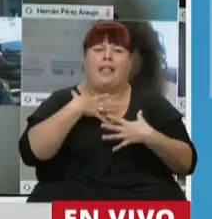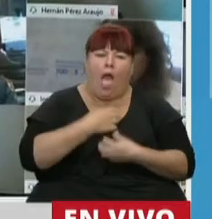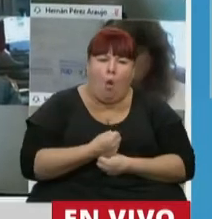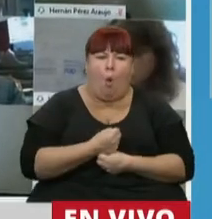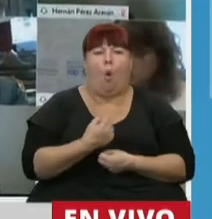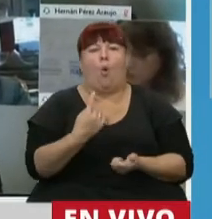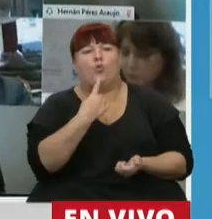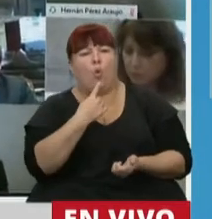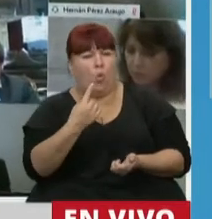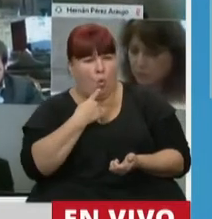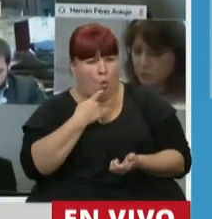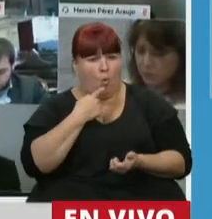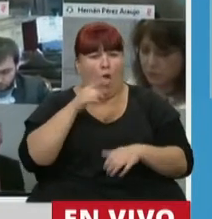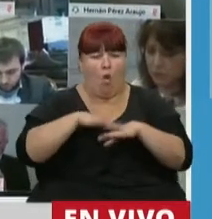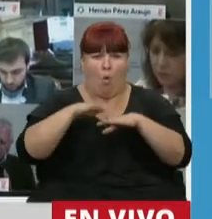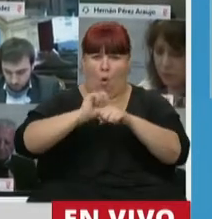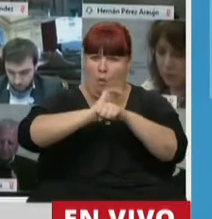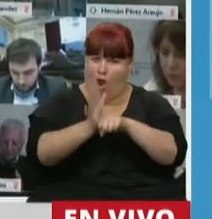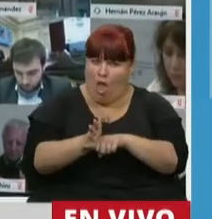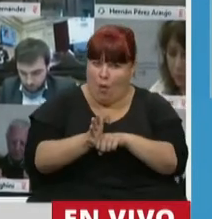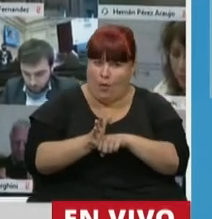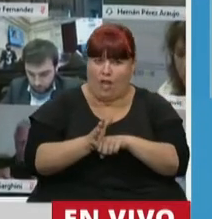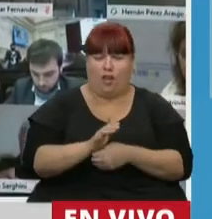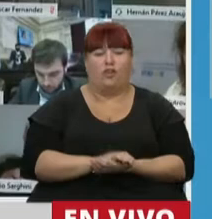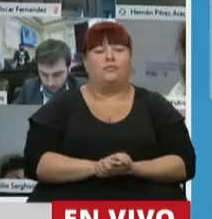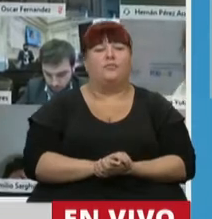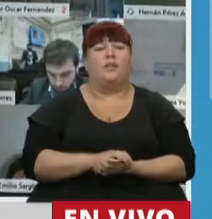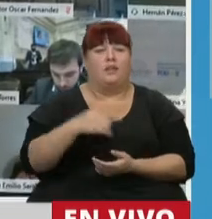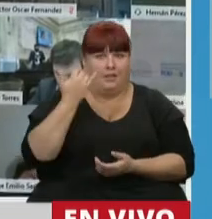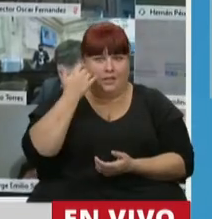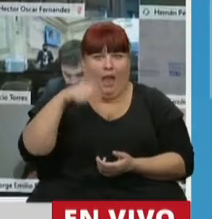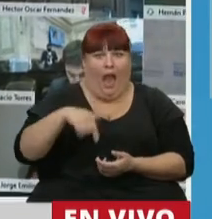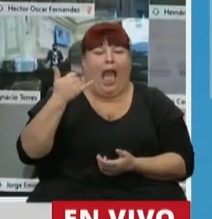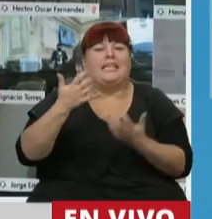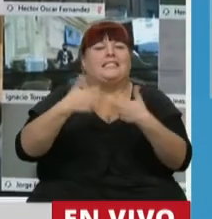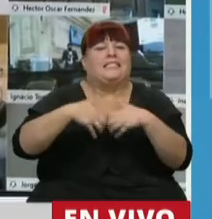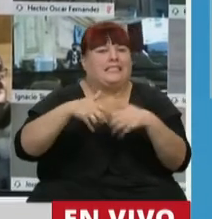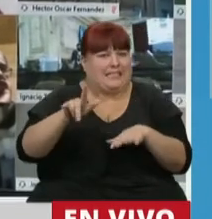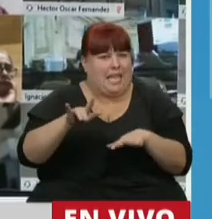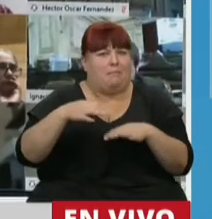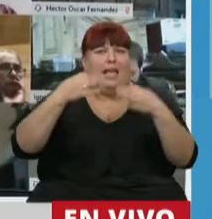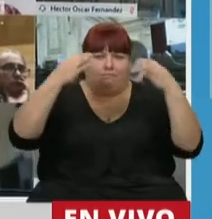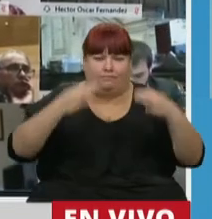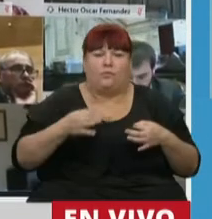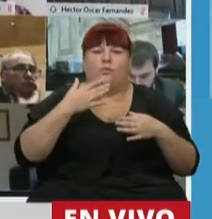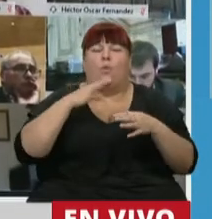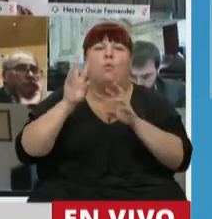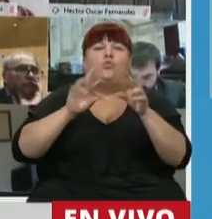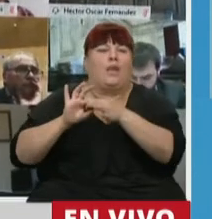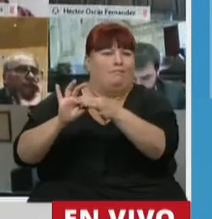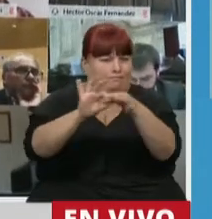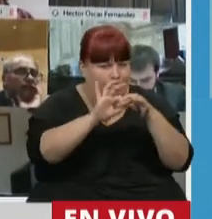y de las incertidumbres que esta situación nos demostró que contamos con un sistema que garantiza la unidad,